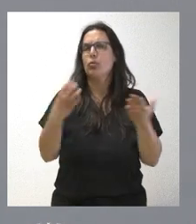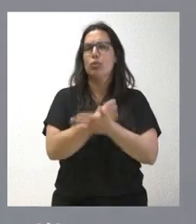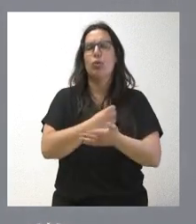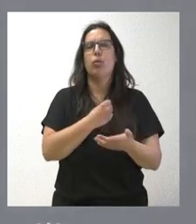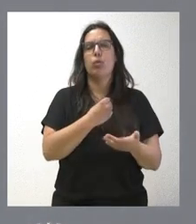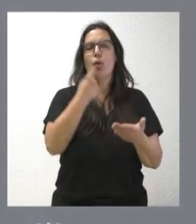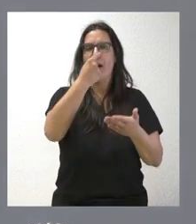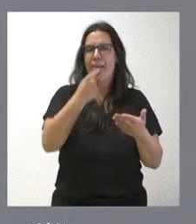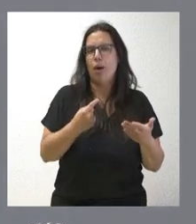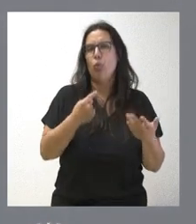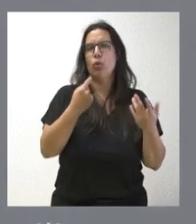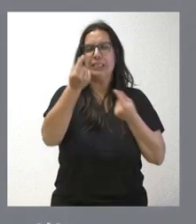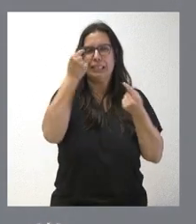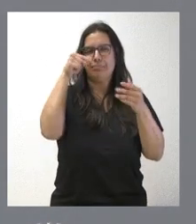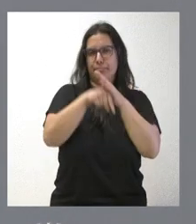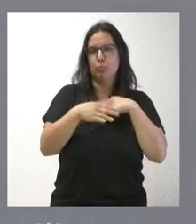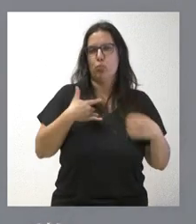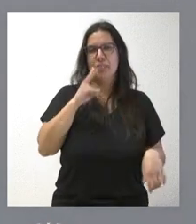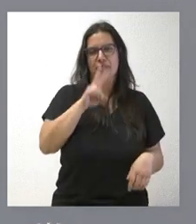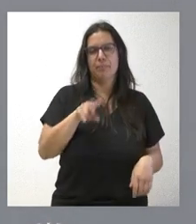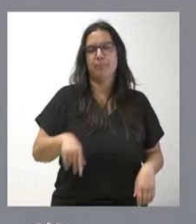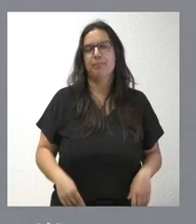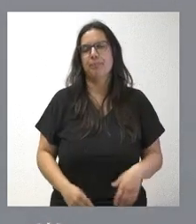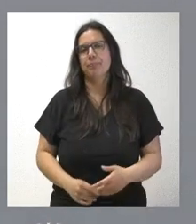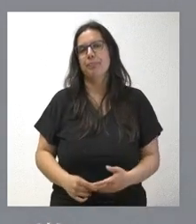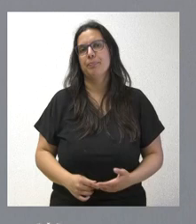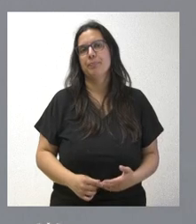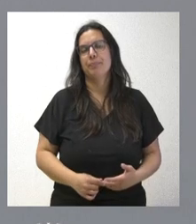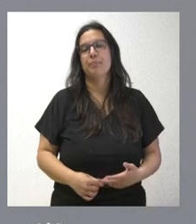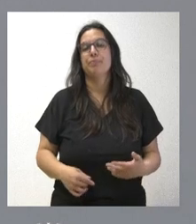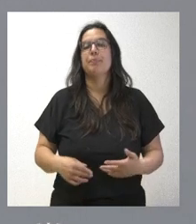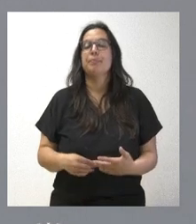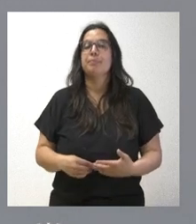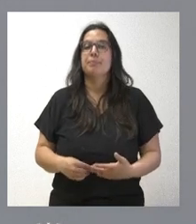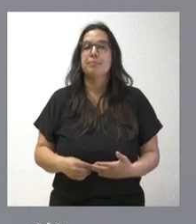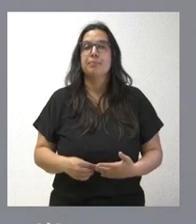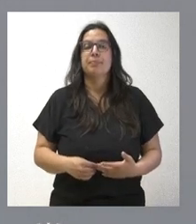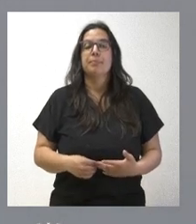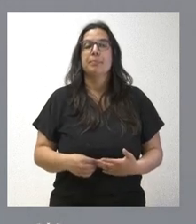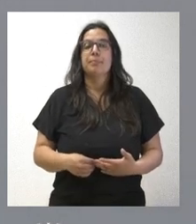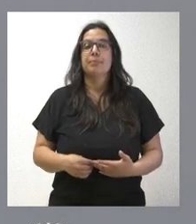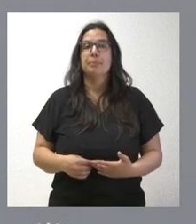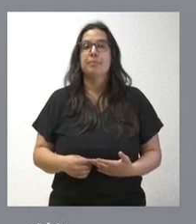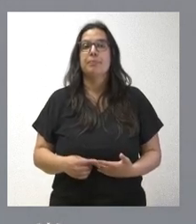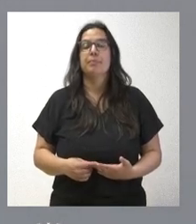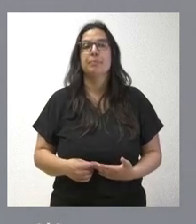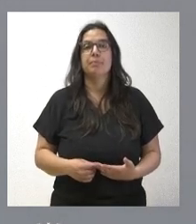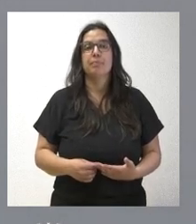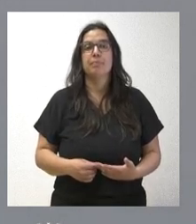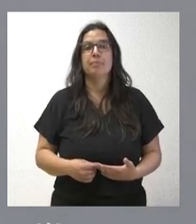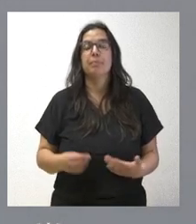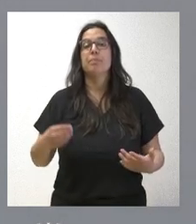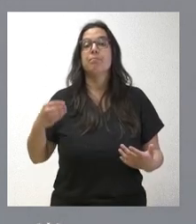de cada una de estas cuestiones. Se sigue avanzando en la dotación de todo el equipamiento añadido para